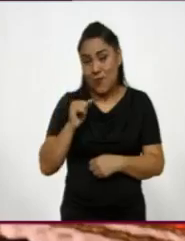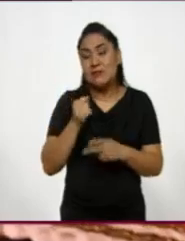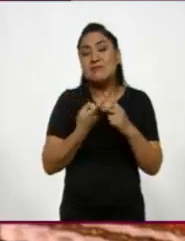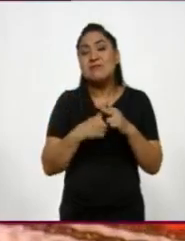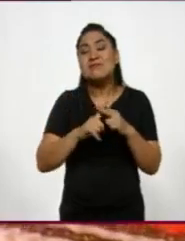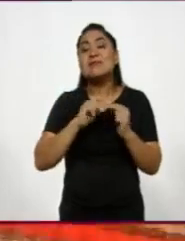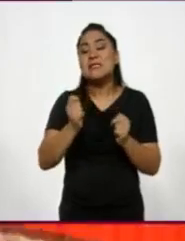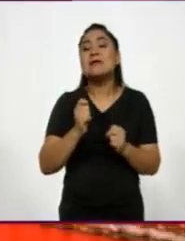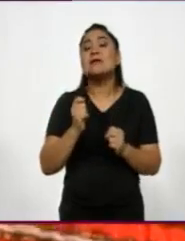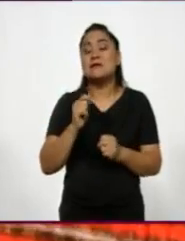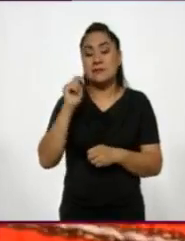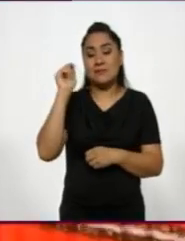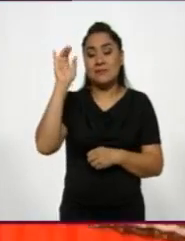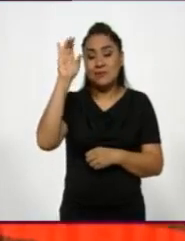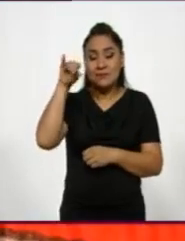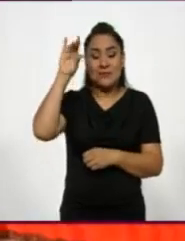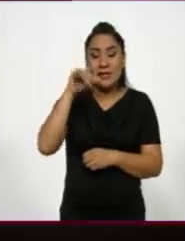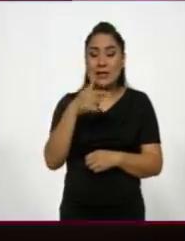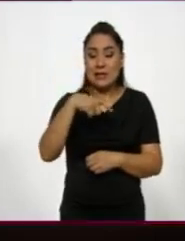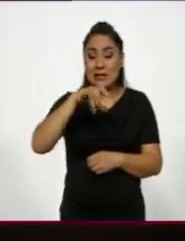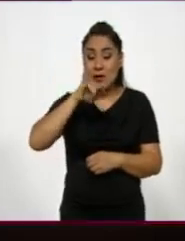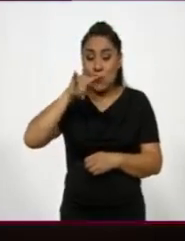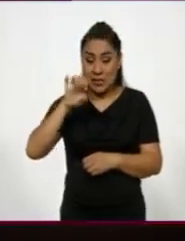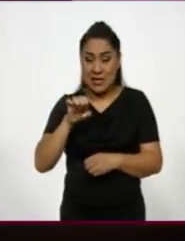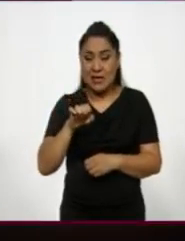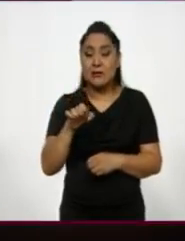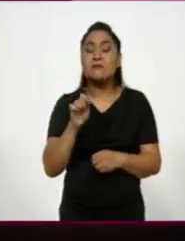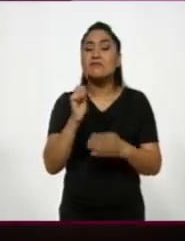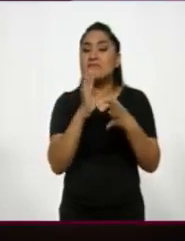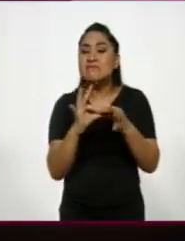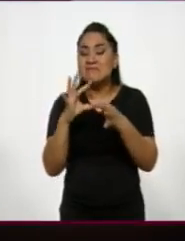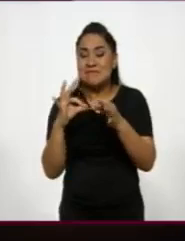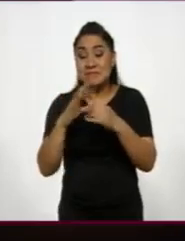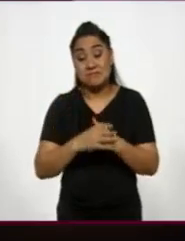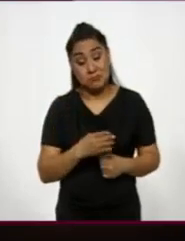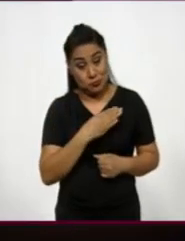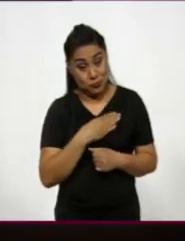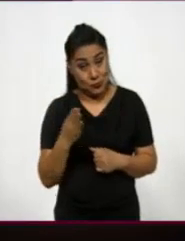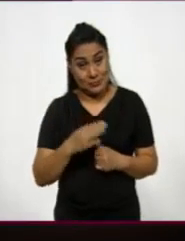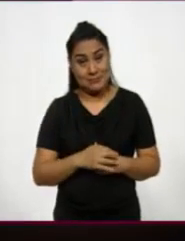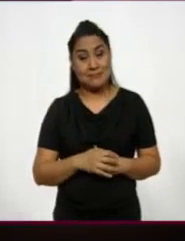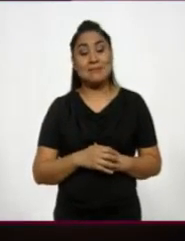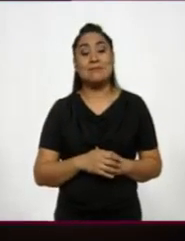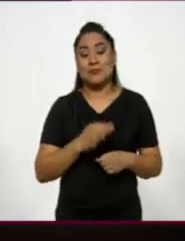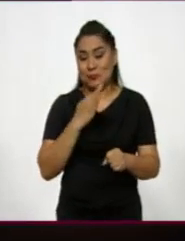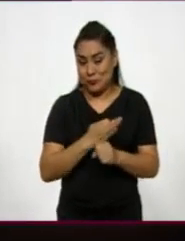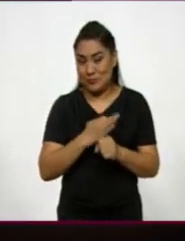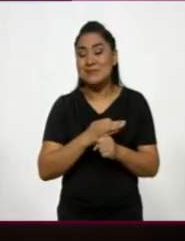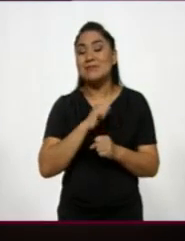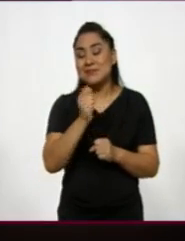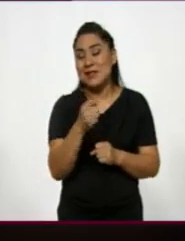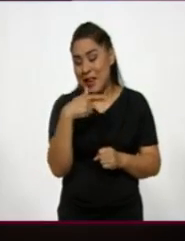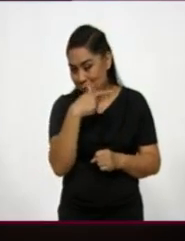versión del Quijote, con una compañía que habla en Malabar. Bueno, con todo y esto, la distancia del lenguaje,